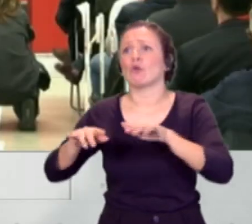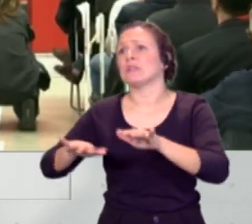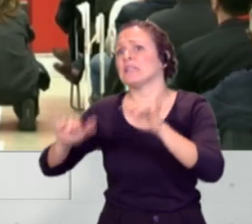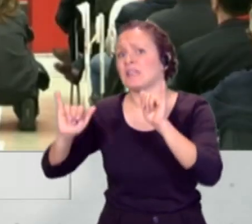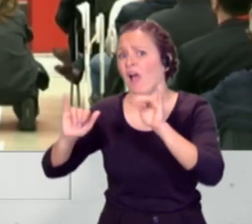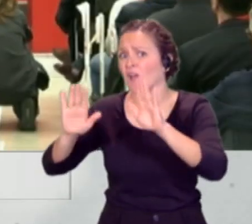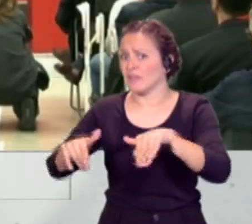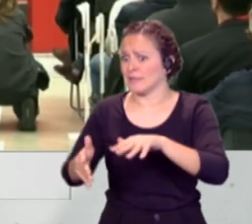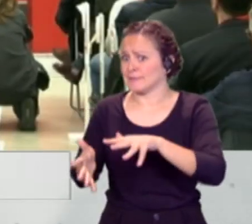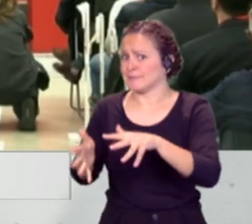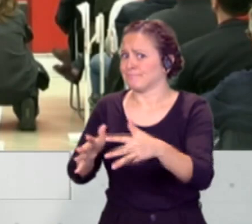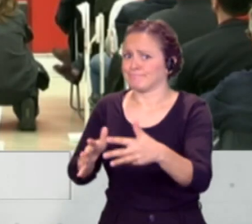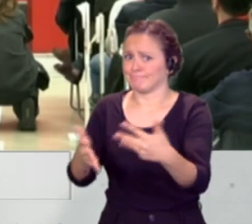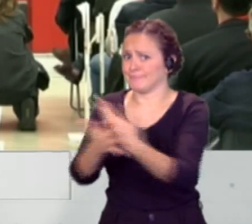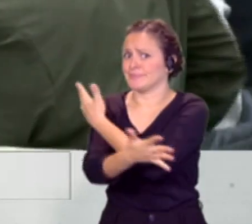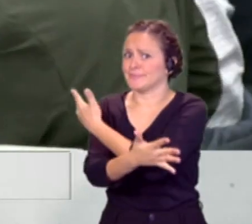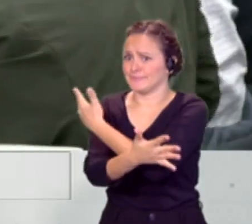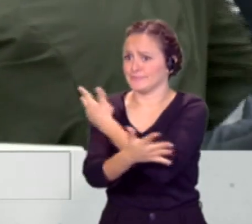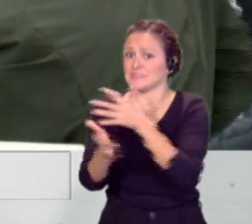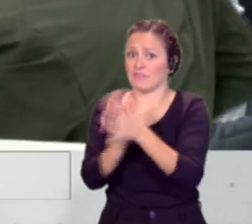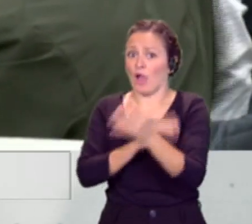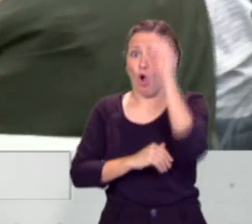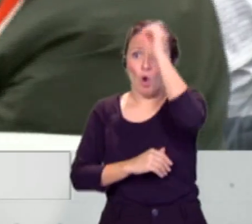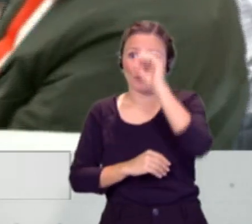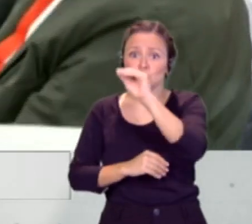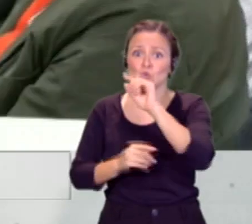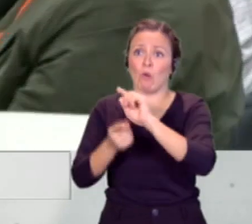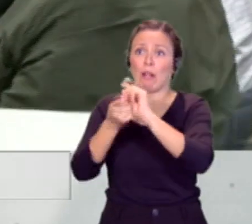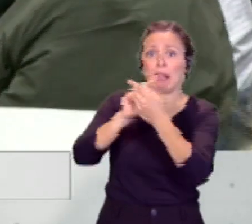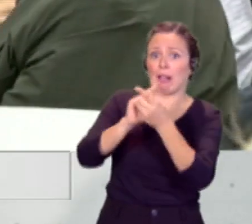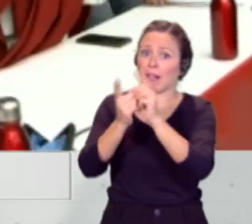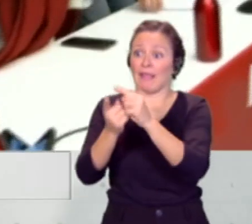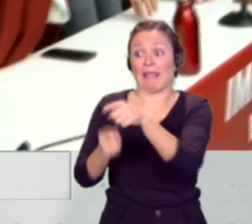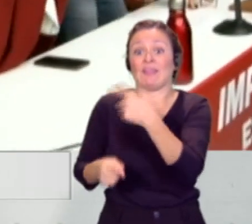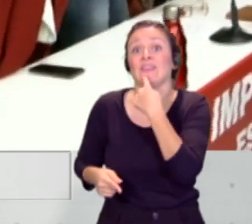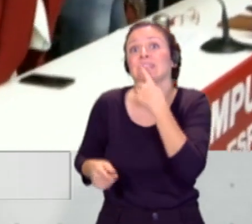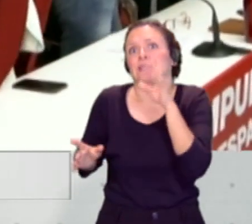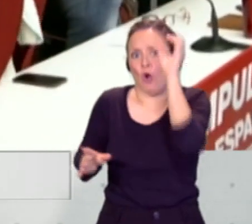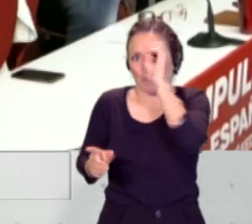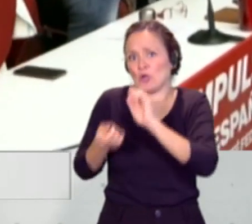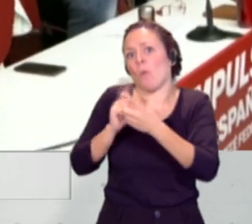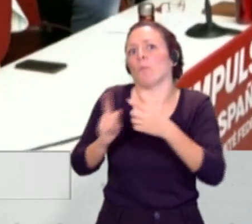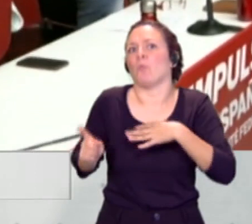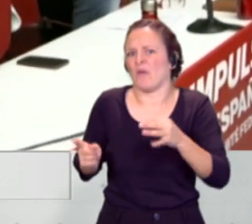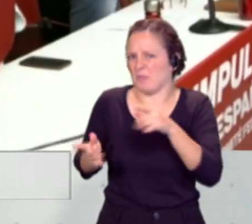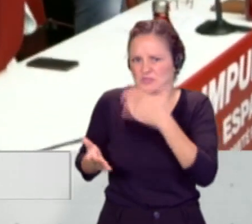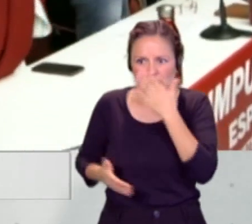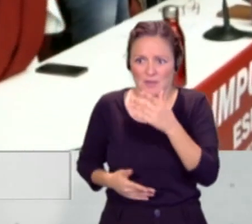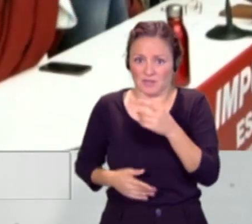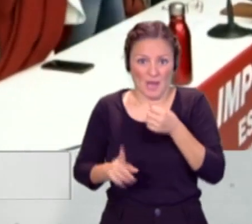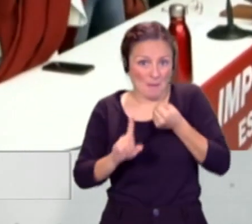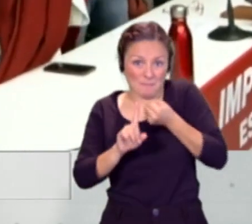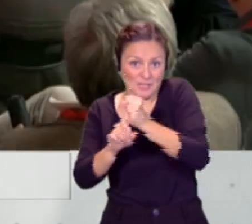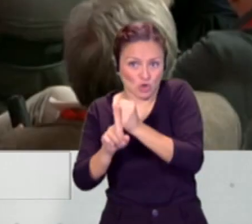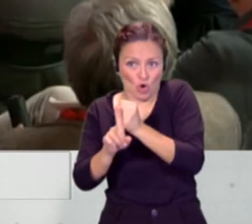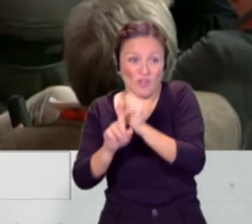una manera novedosa, cambio de opinión, yo creo que ninguna persona es capaz de soportar esa presión que es